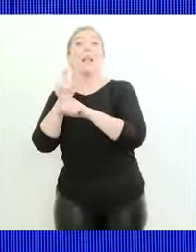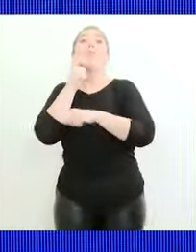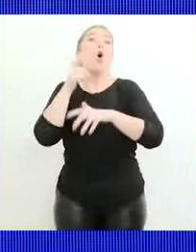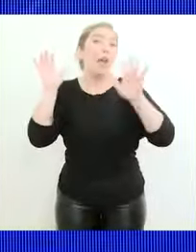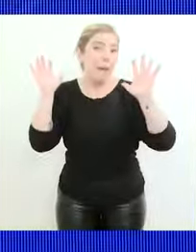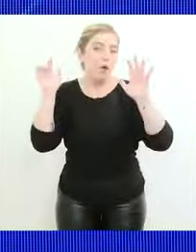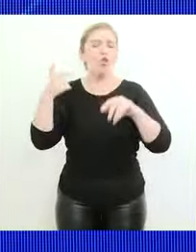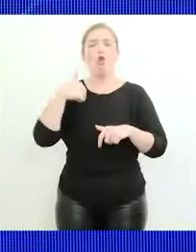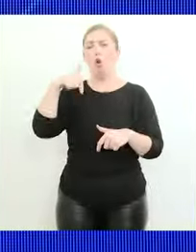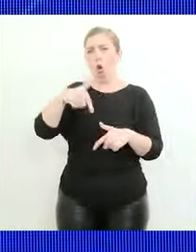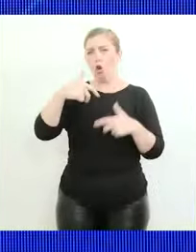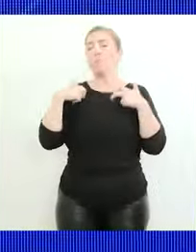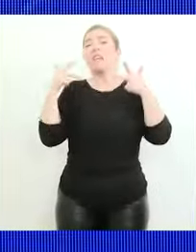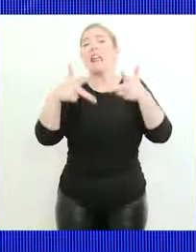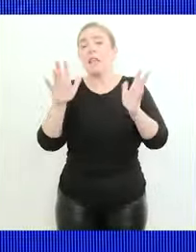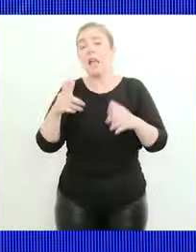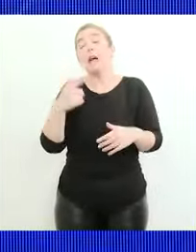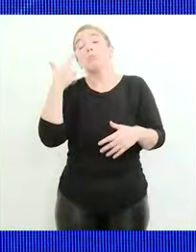mire el 10 de diciembre